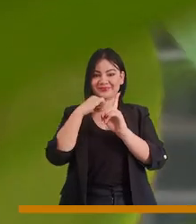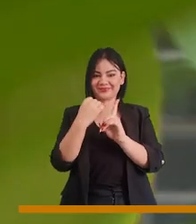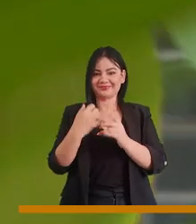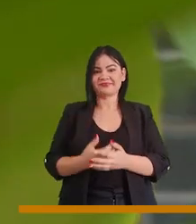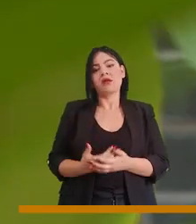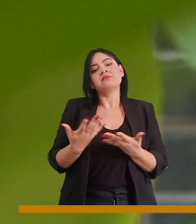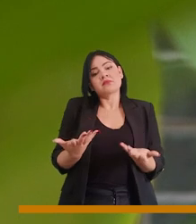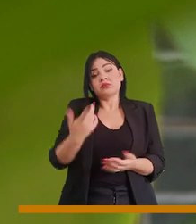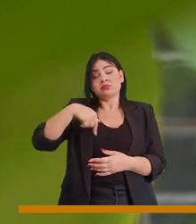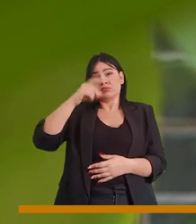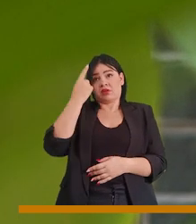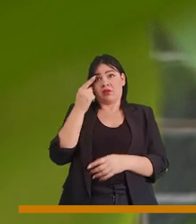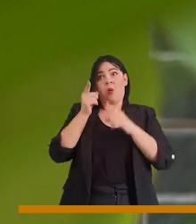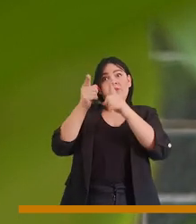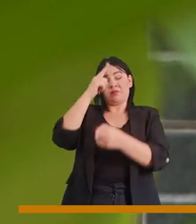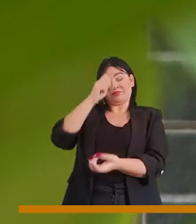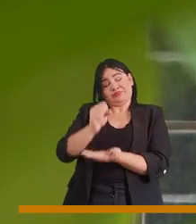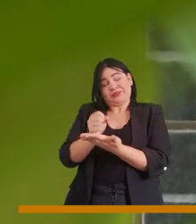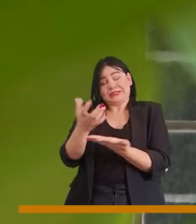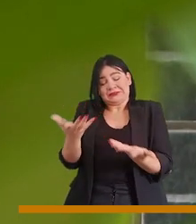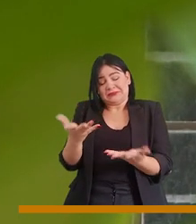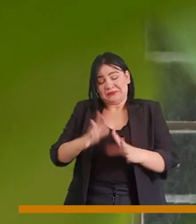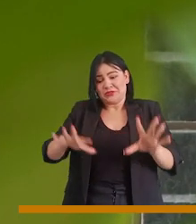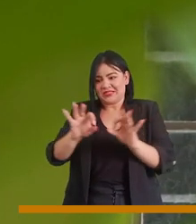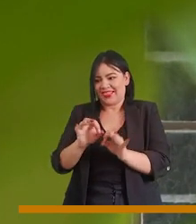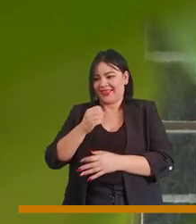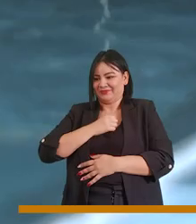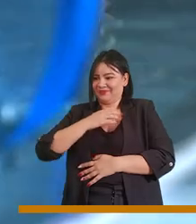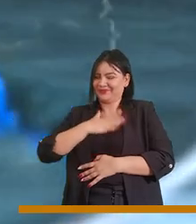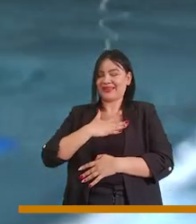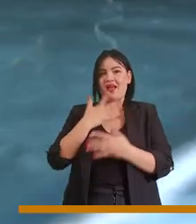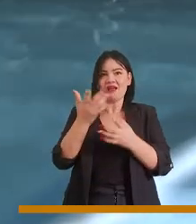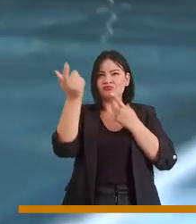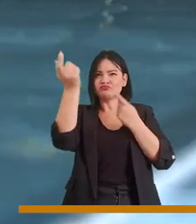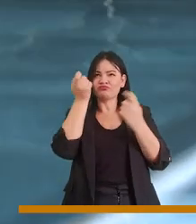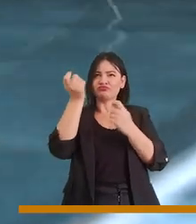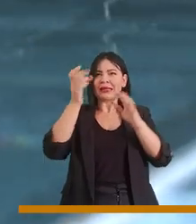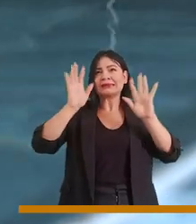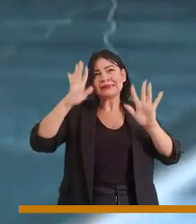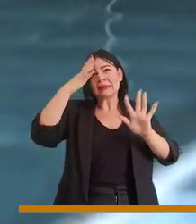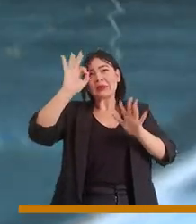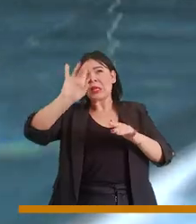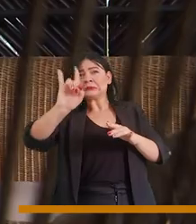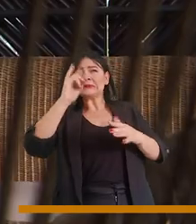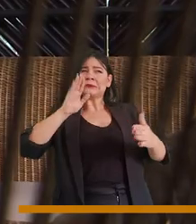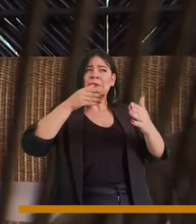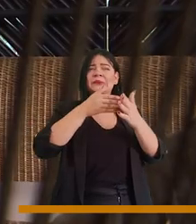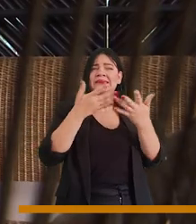que hay oportunidades que debemos controlar, que hay amenazas que pueden afectar nuestra industria,